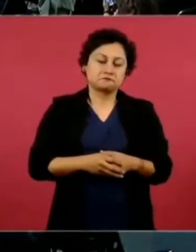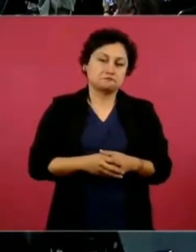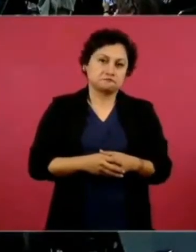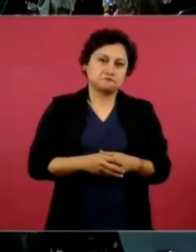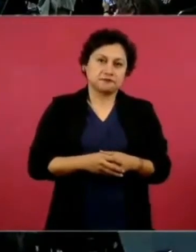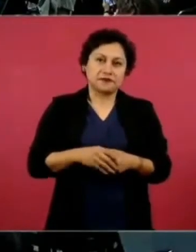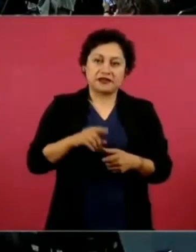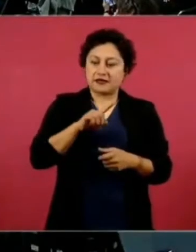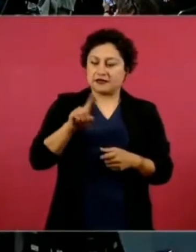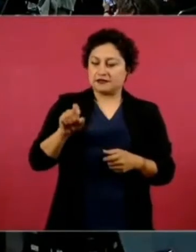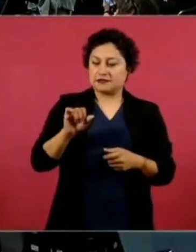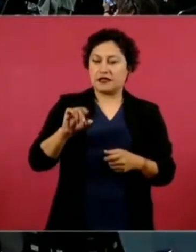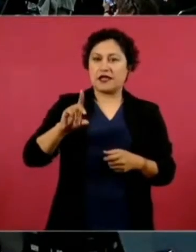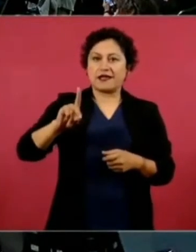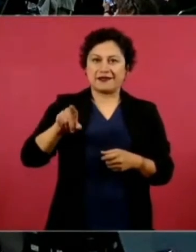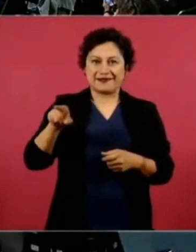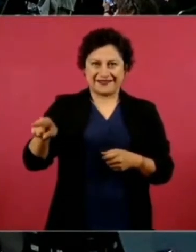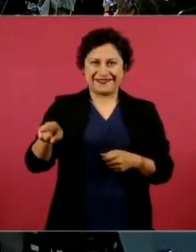Zahid,